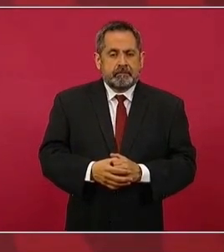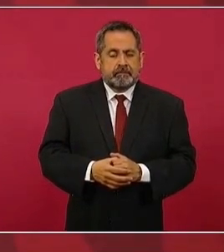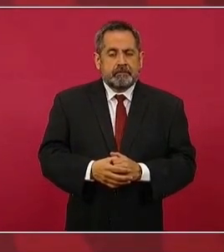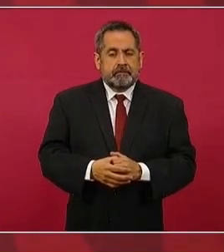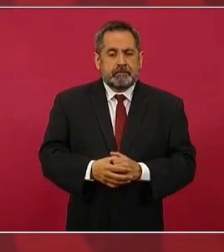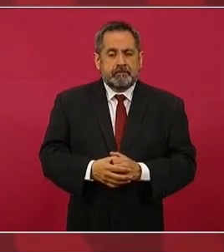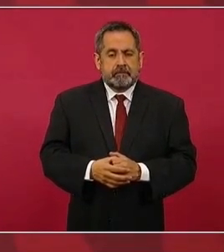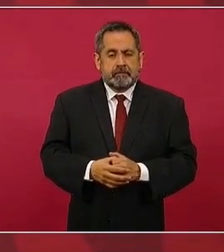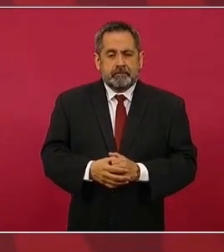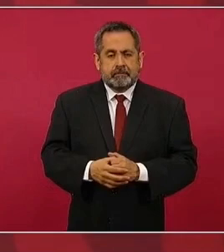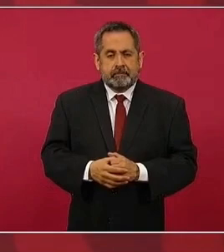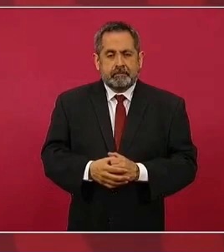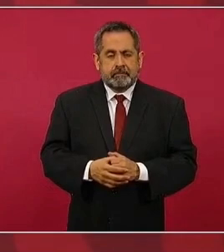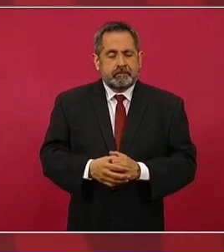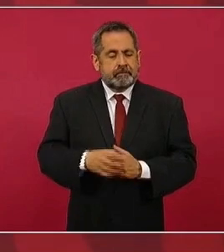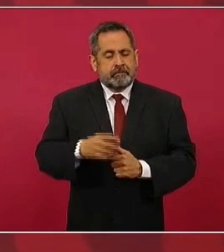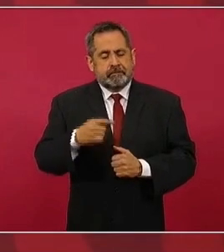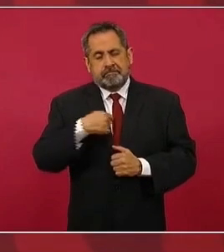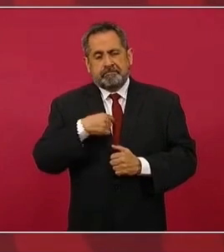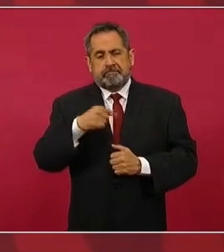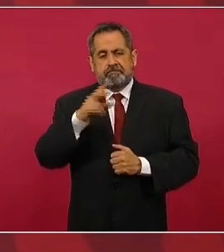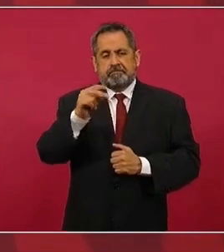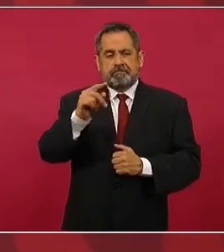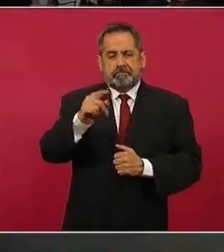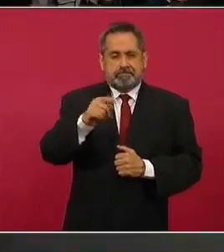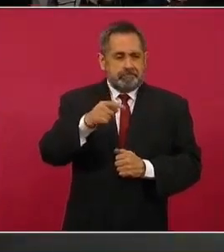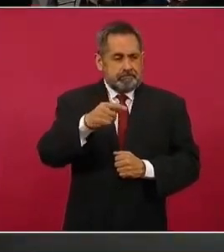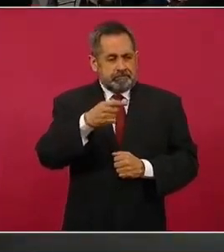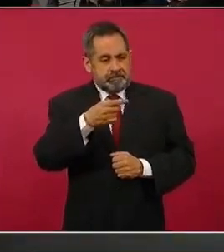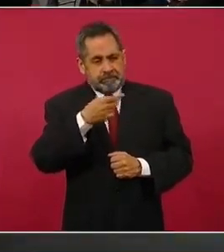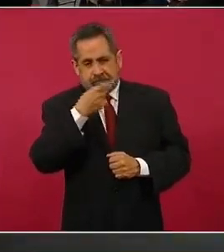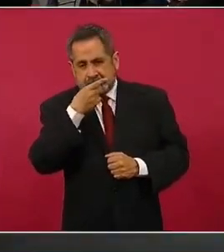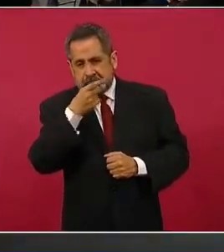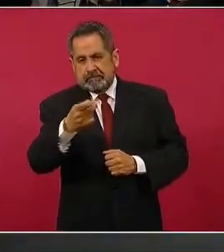No es con el propósito de enojar a nadie,